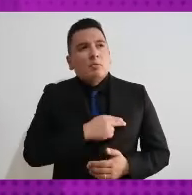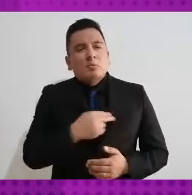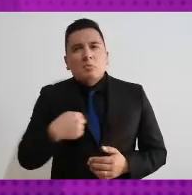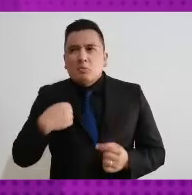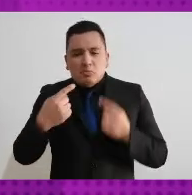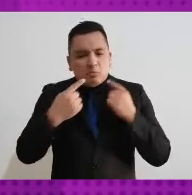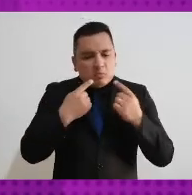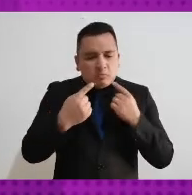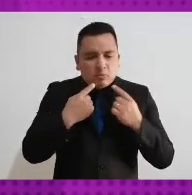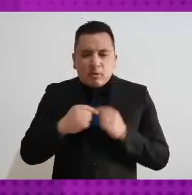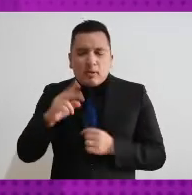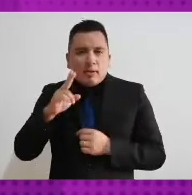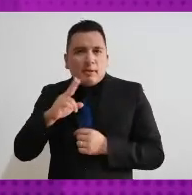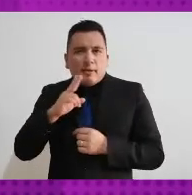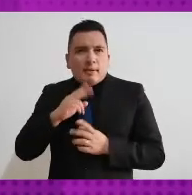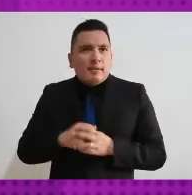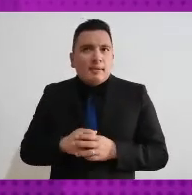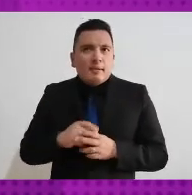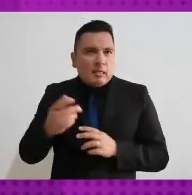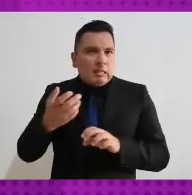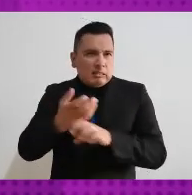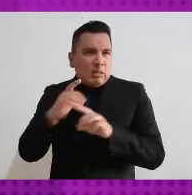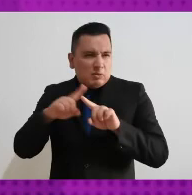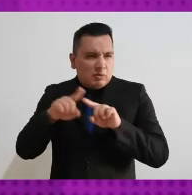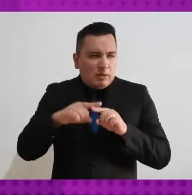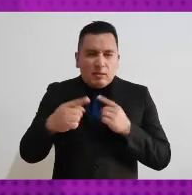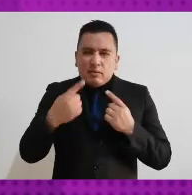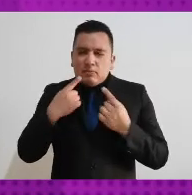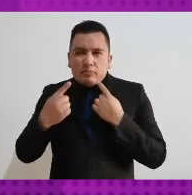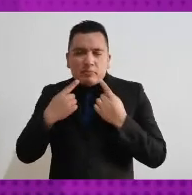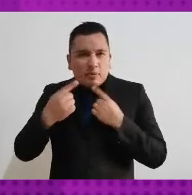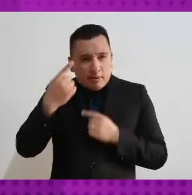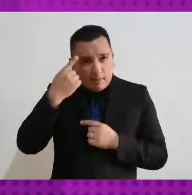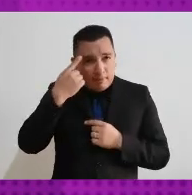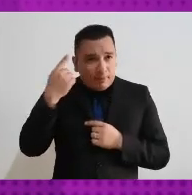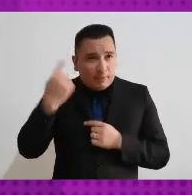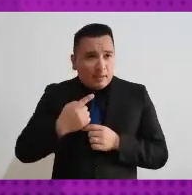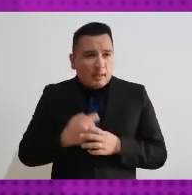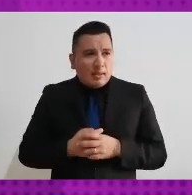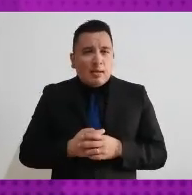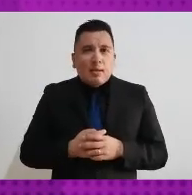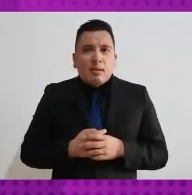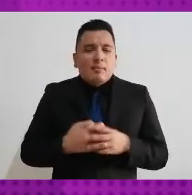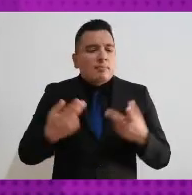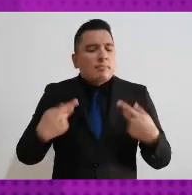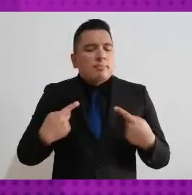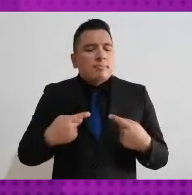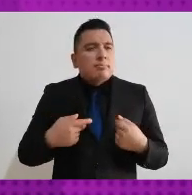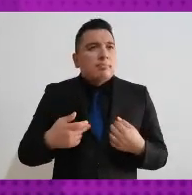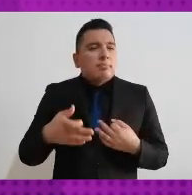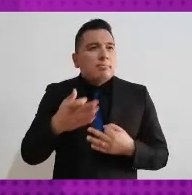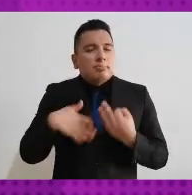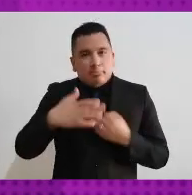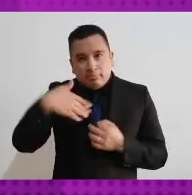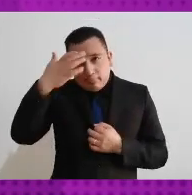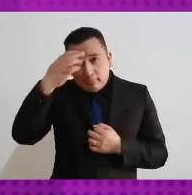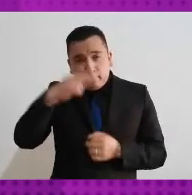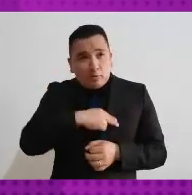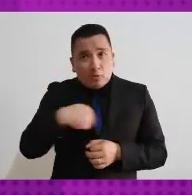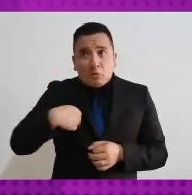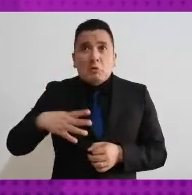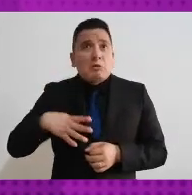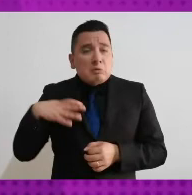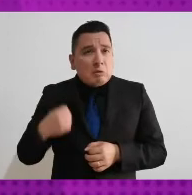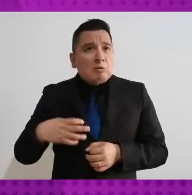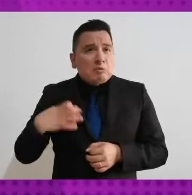foros de inclusión en las entidades federativas para que la ciudadanía supiera qué medidas habíamos adoptado